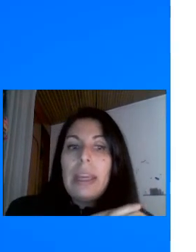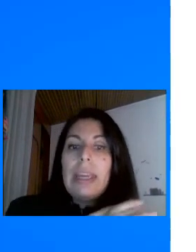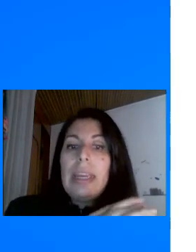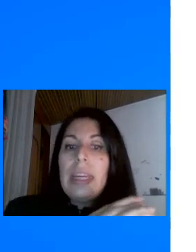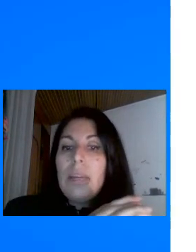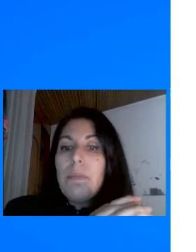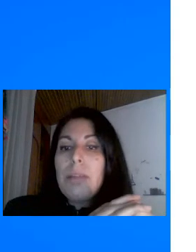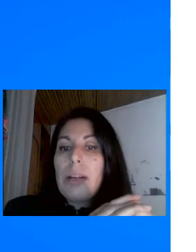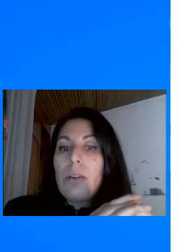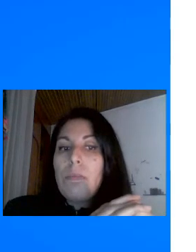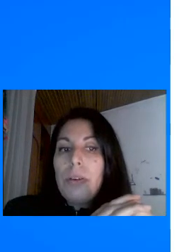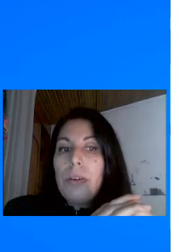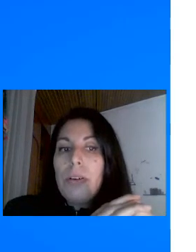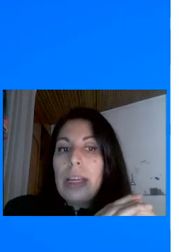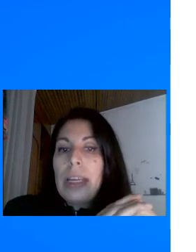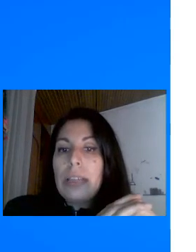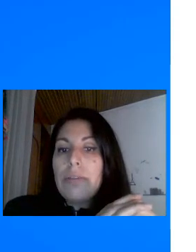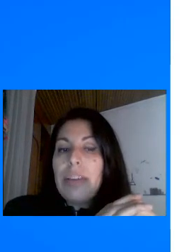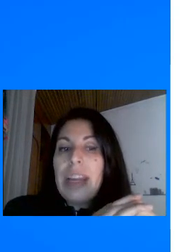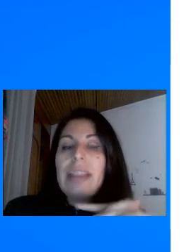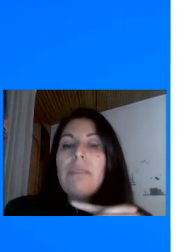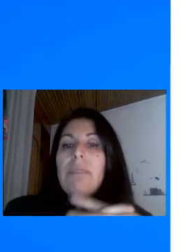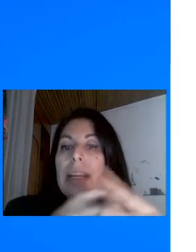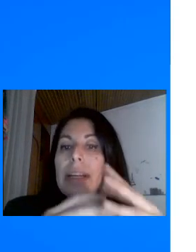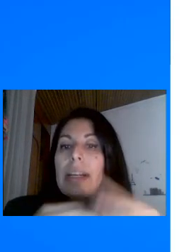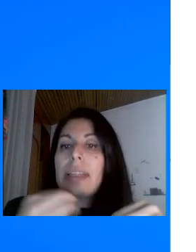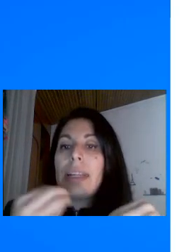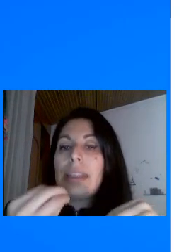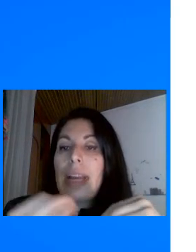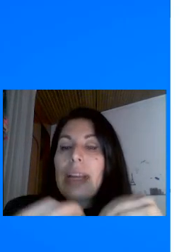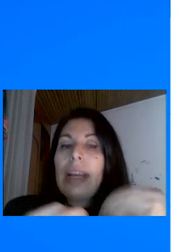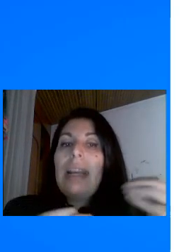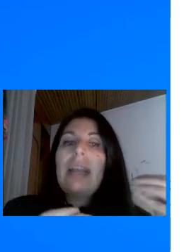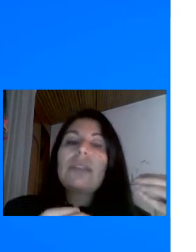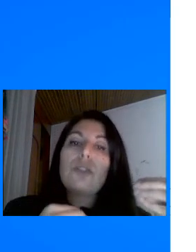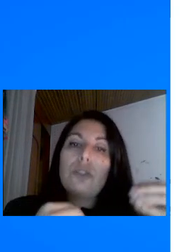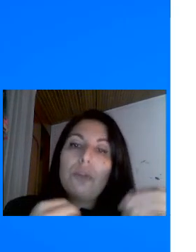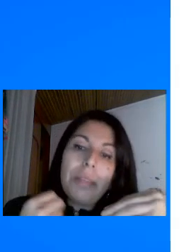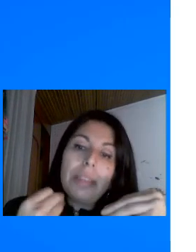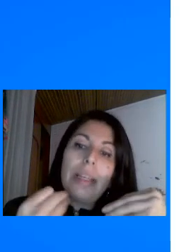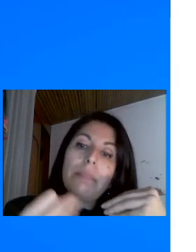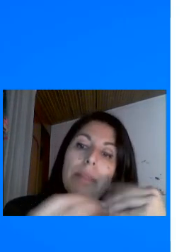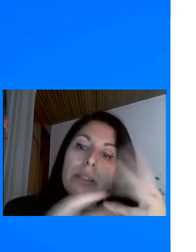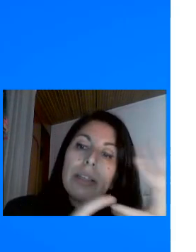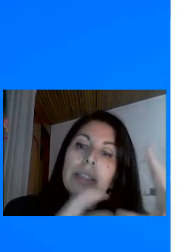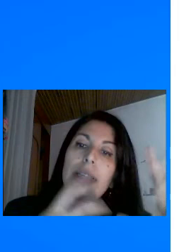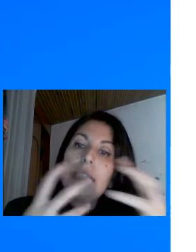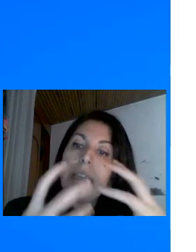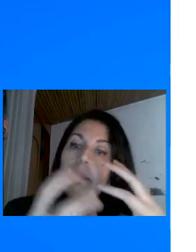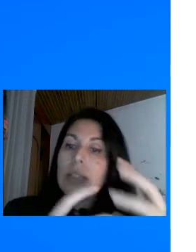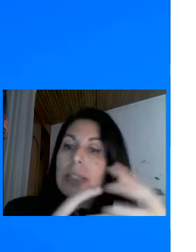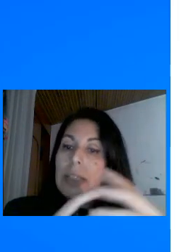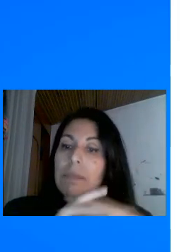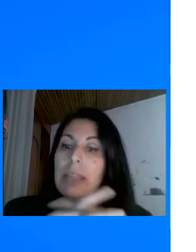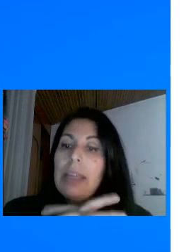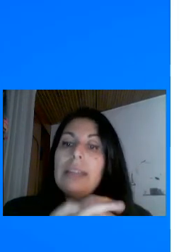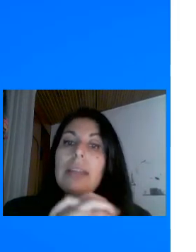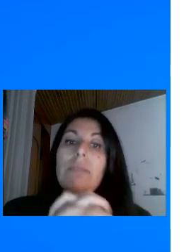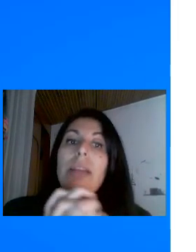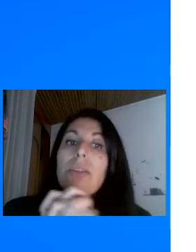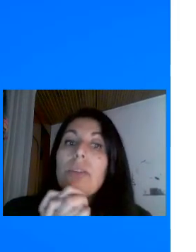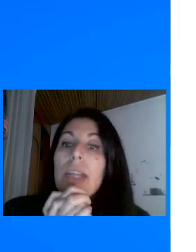Y pues Marco Polo Lo que hizo Fue también Retratar Las costumbres De las personas Que teníamos allí